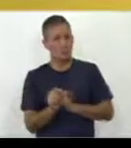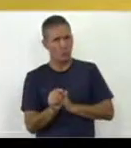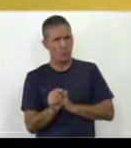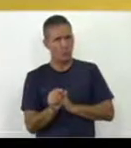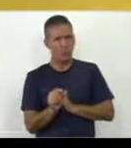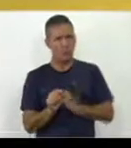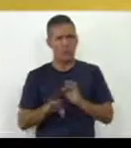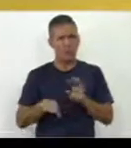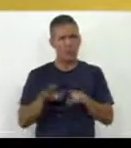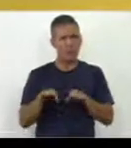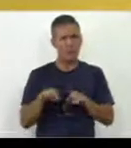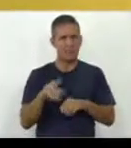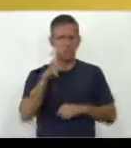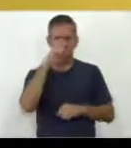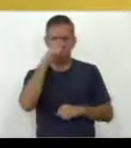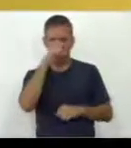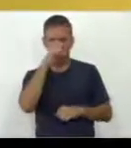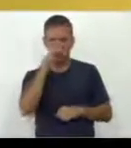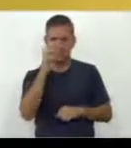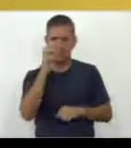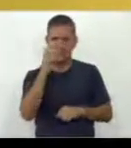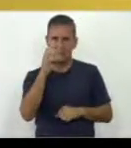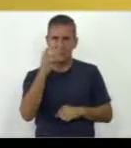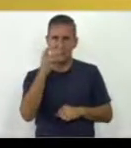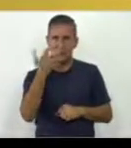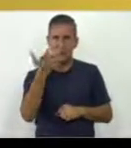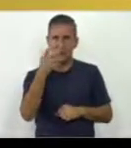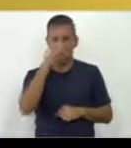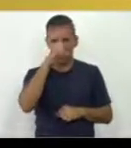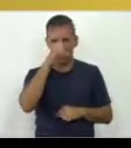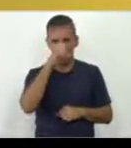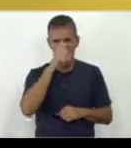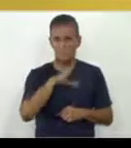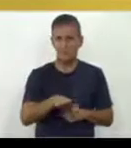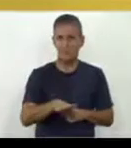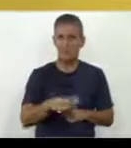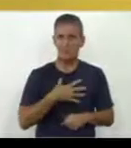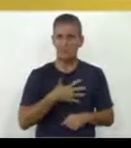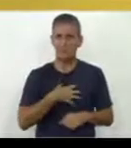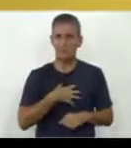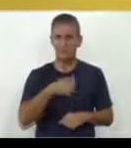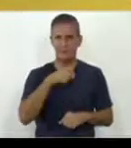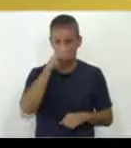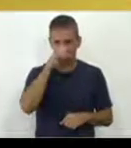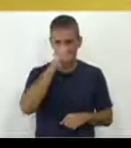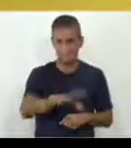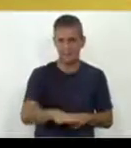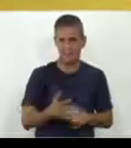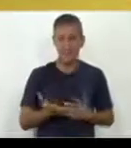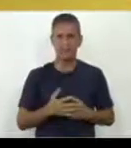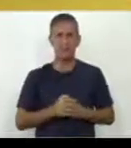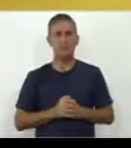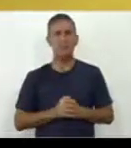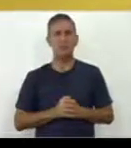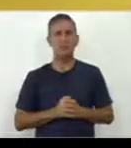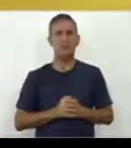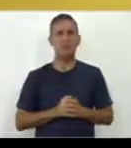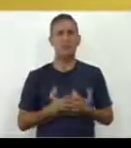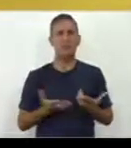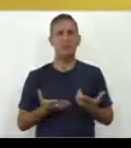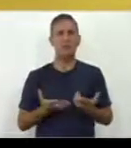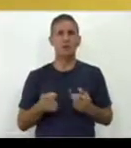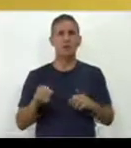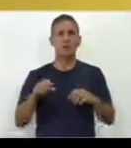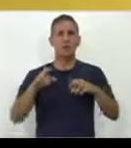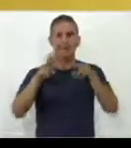la edad, de la fatiga o no que pueda provocar, de la maduración del sistema